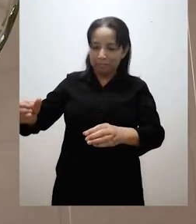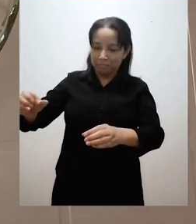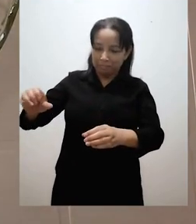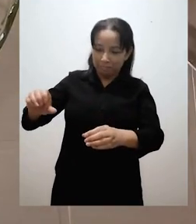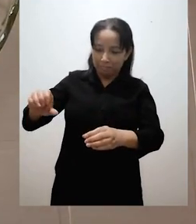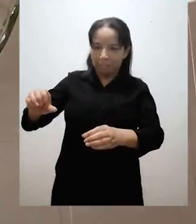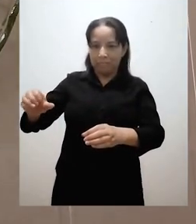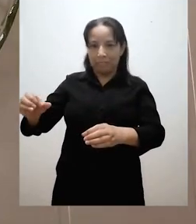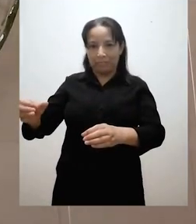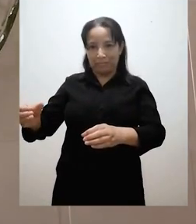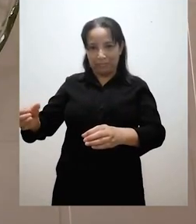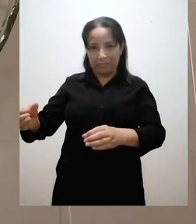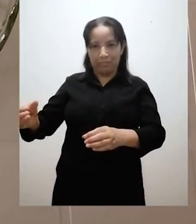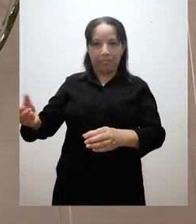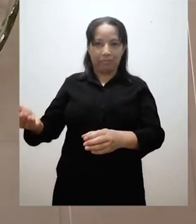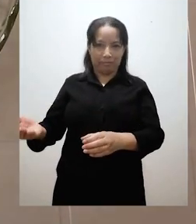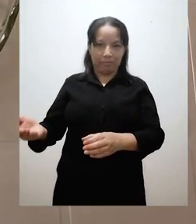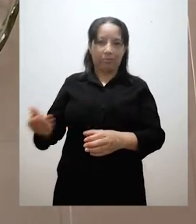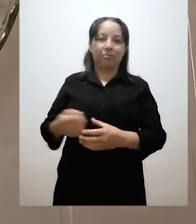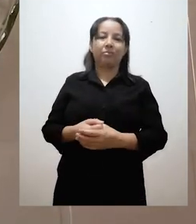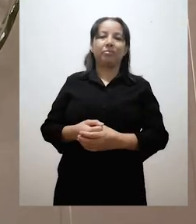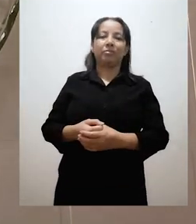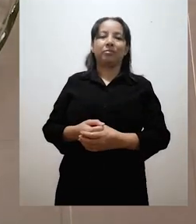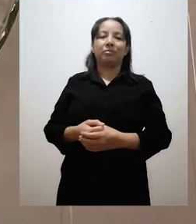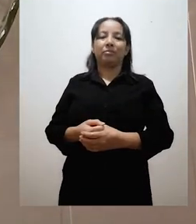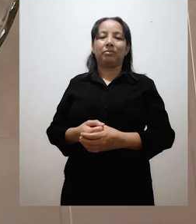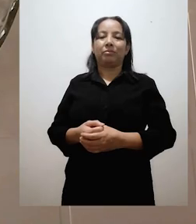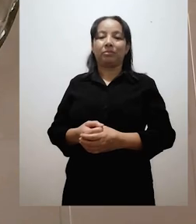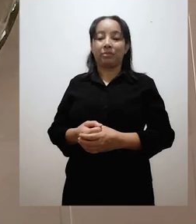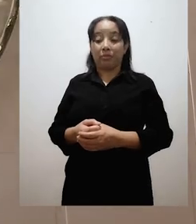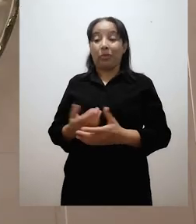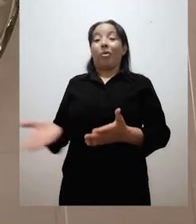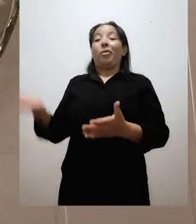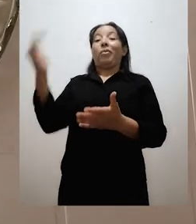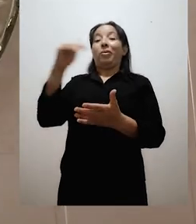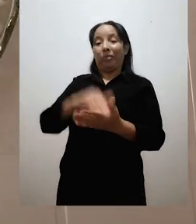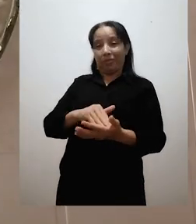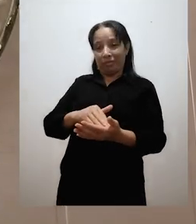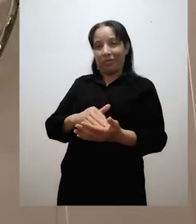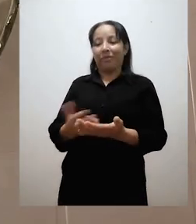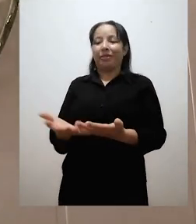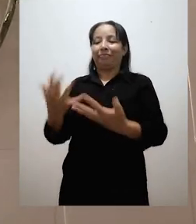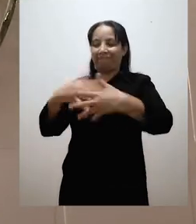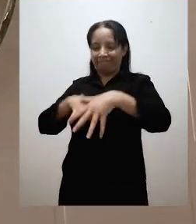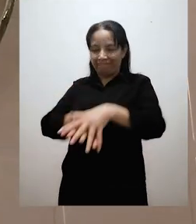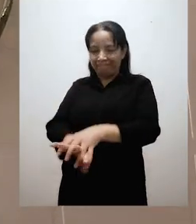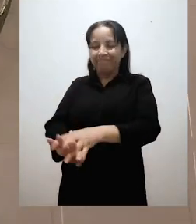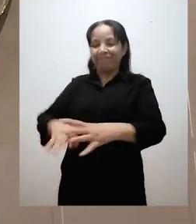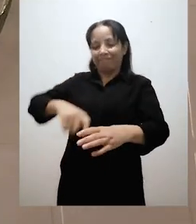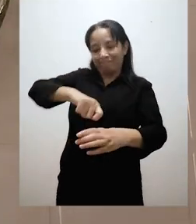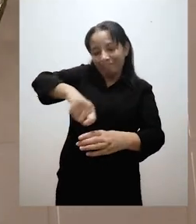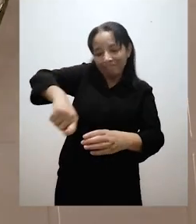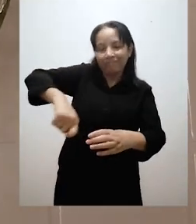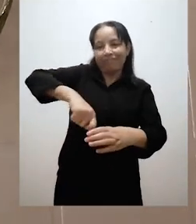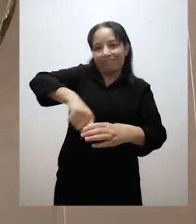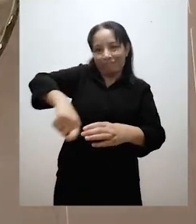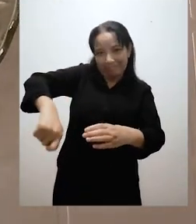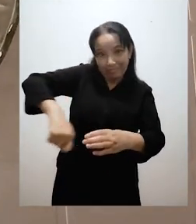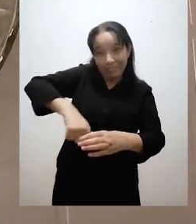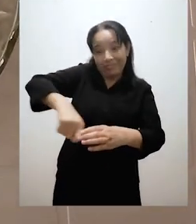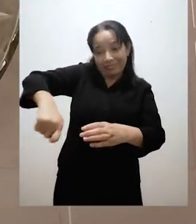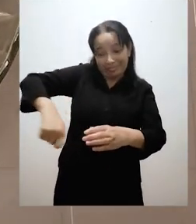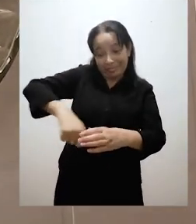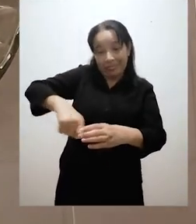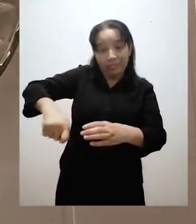Y volvemos a mezclar. Recuerden que el agua se agrega de poco en